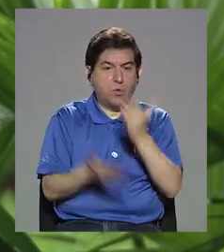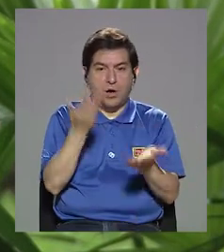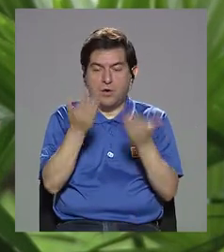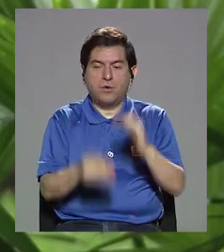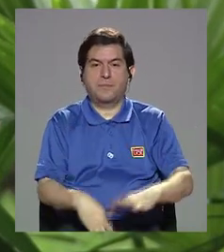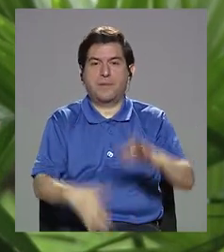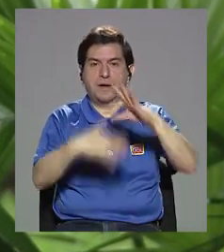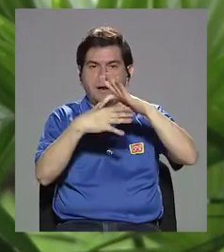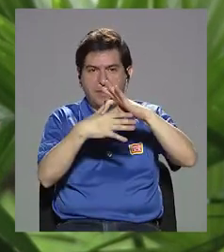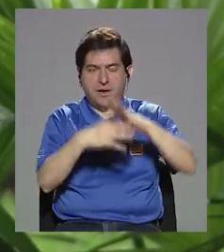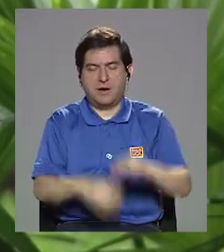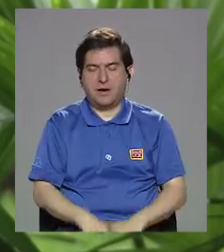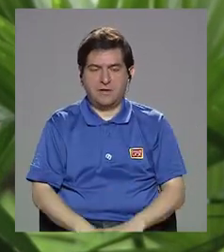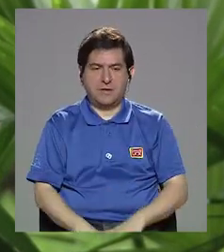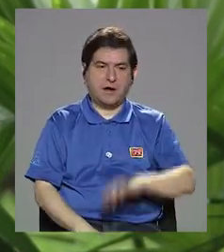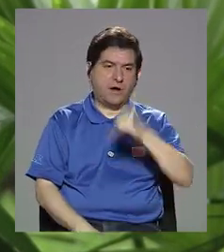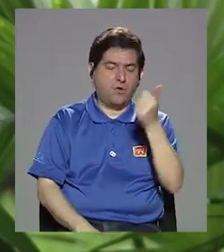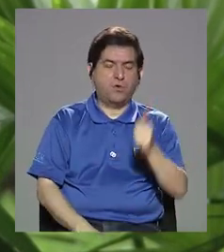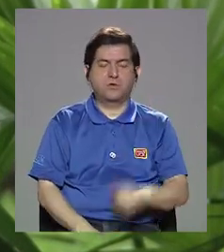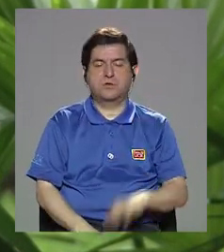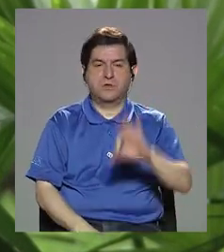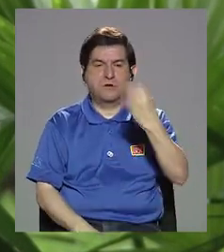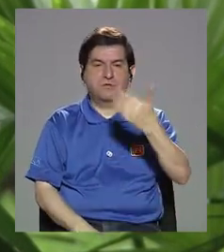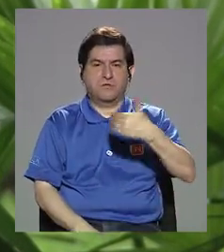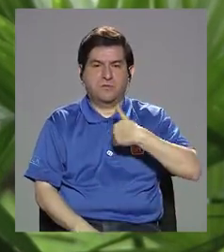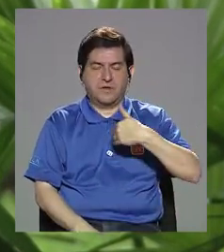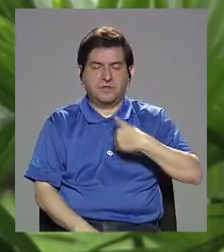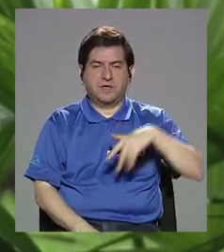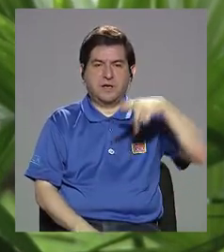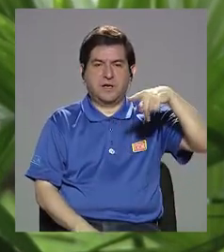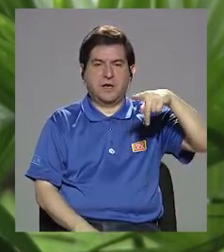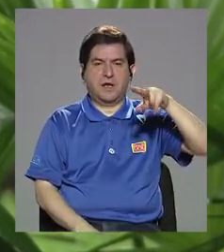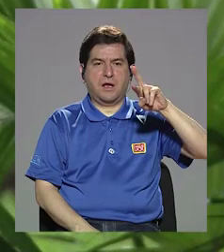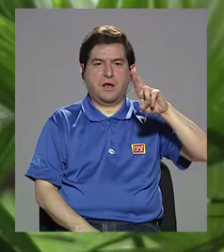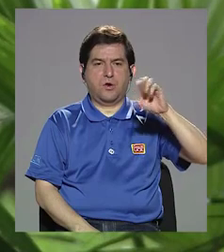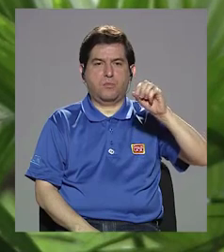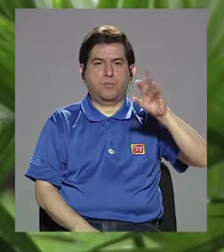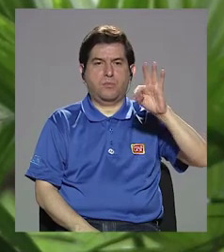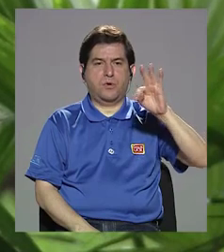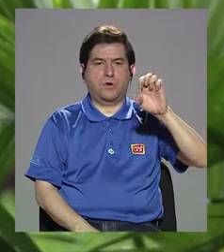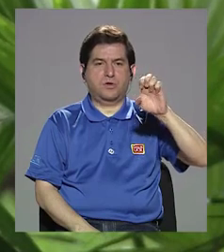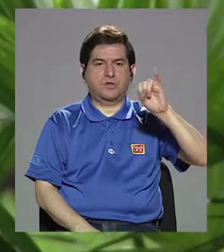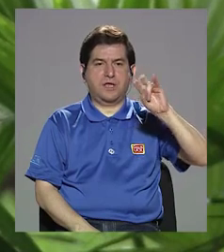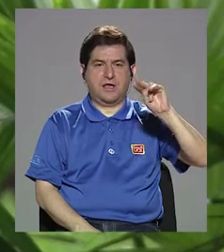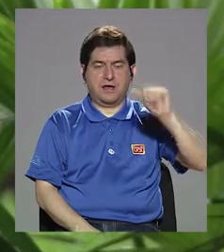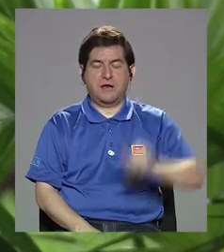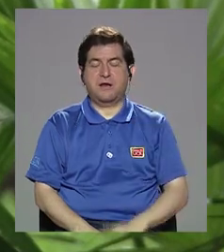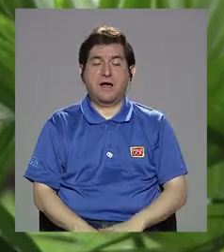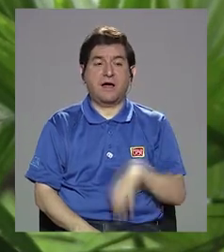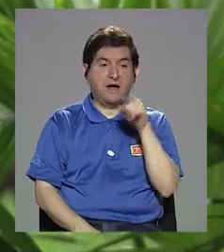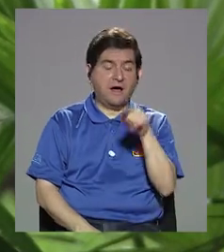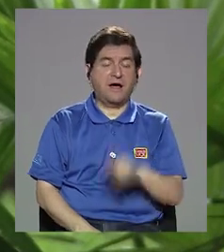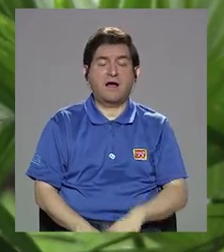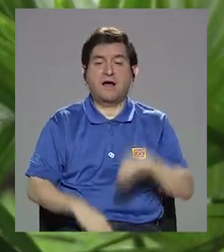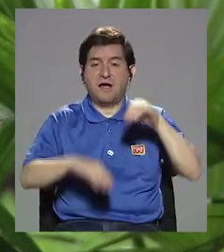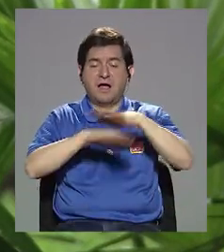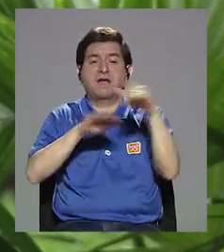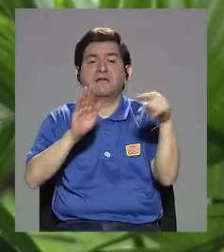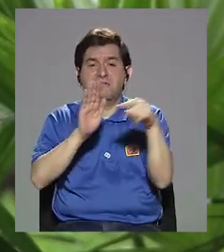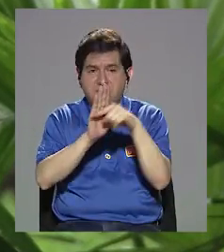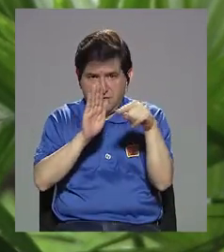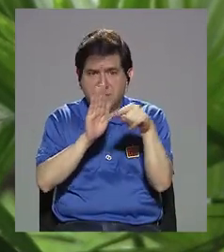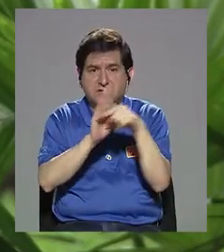carne, que es la otra fuente de proteína, tiene efectos negativos en